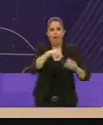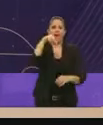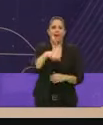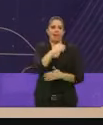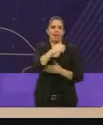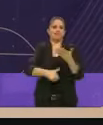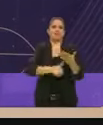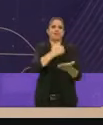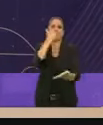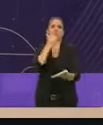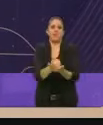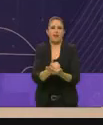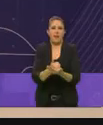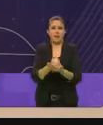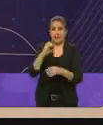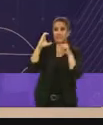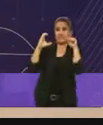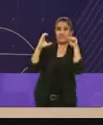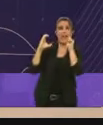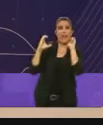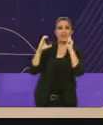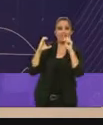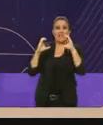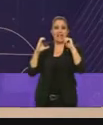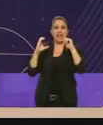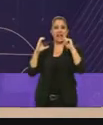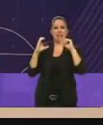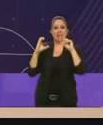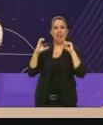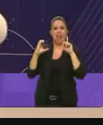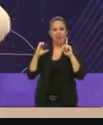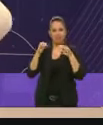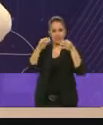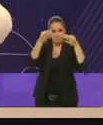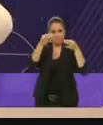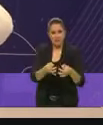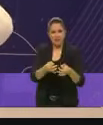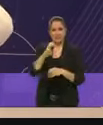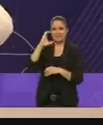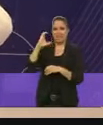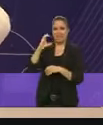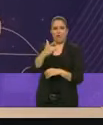con sede calidez, con sede calidad, con sede corazón.